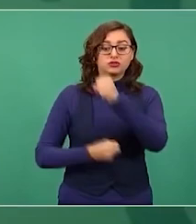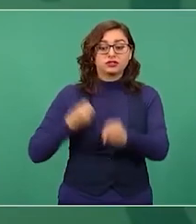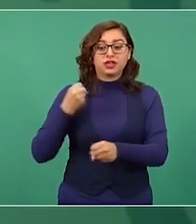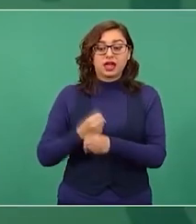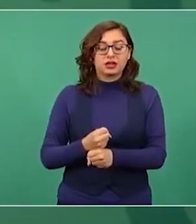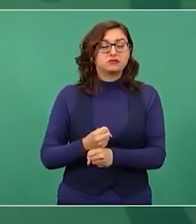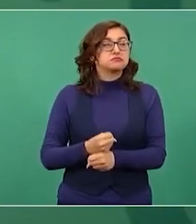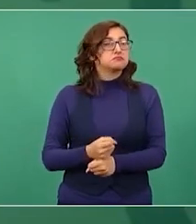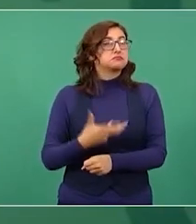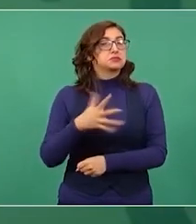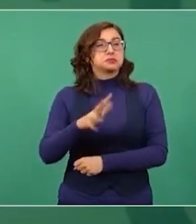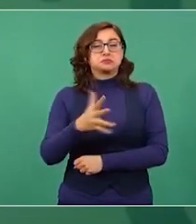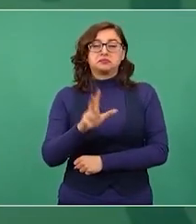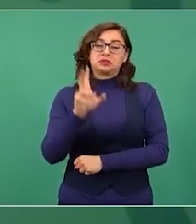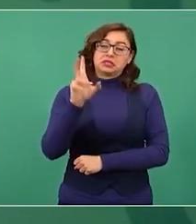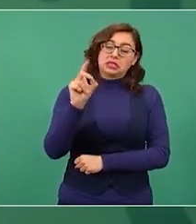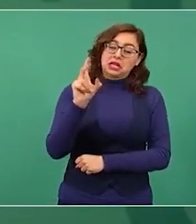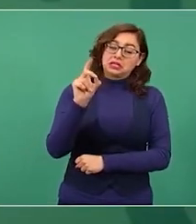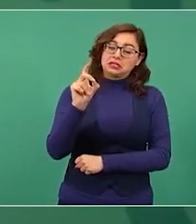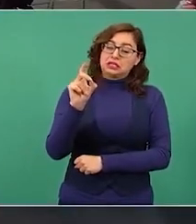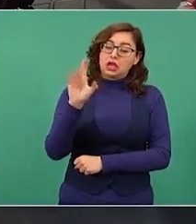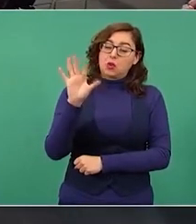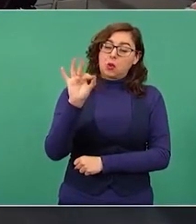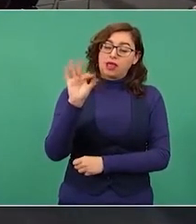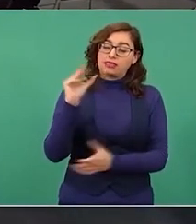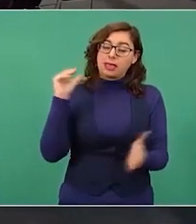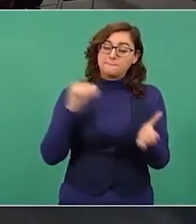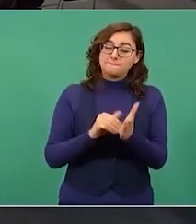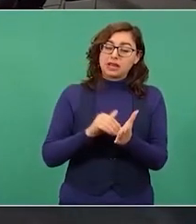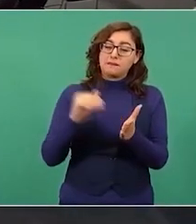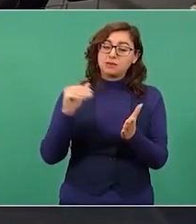pues son como 30, 40 mil millones por año.